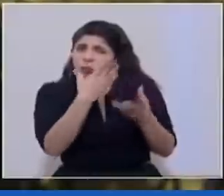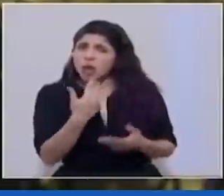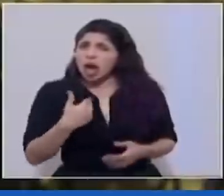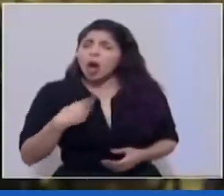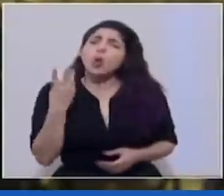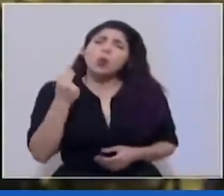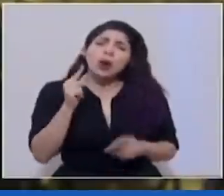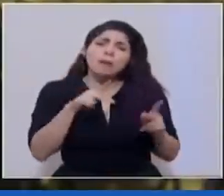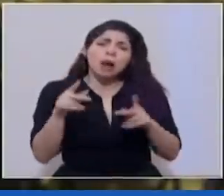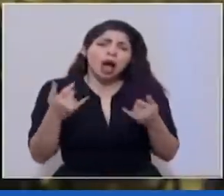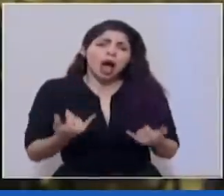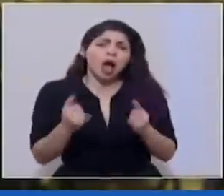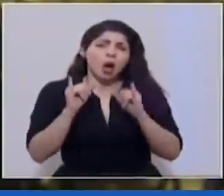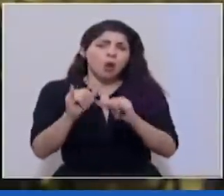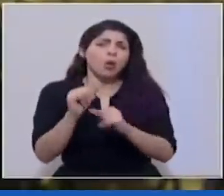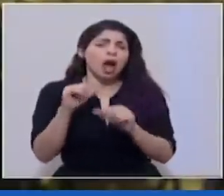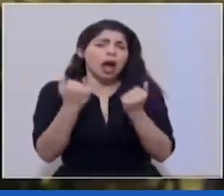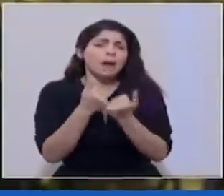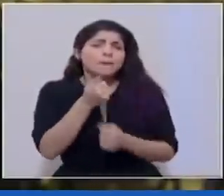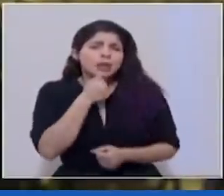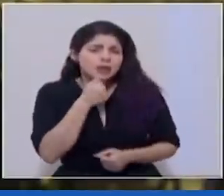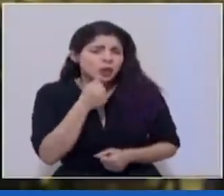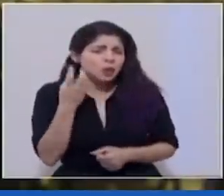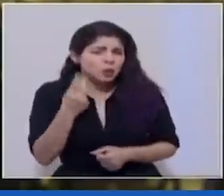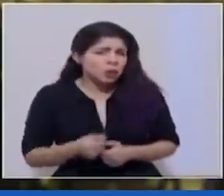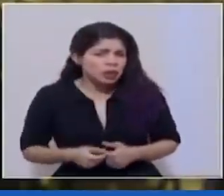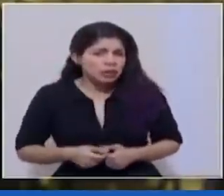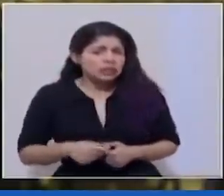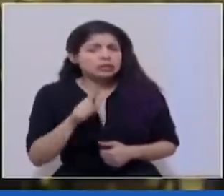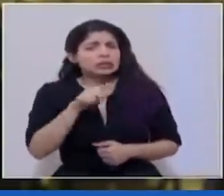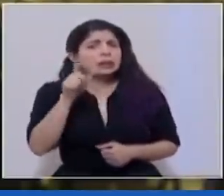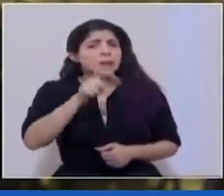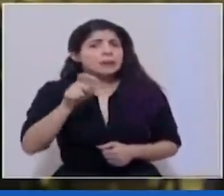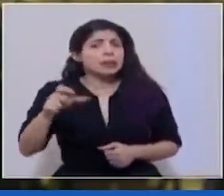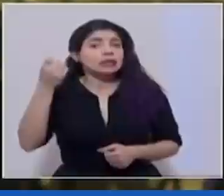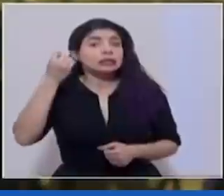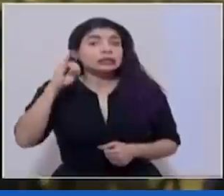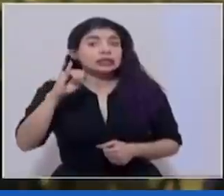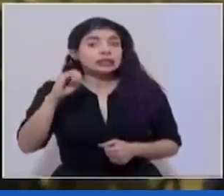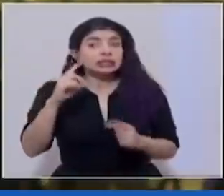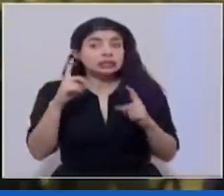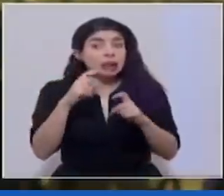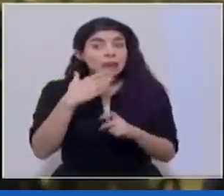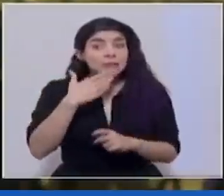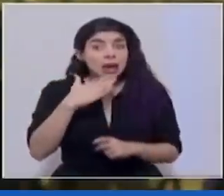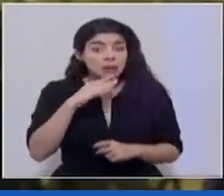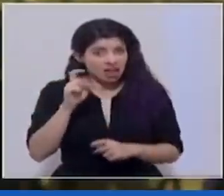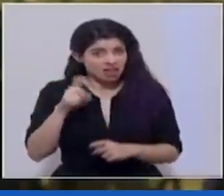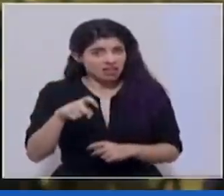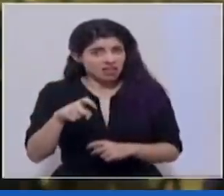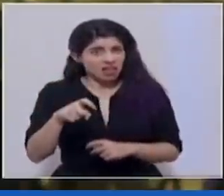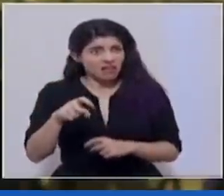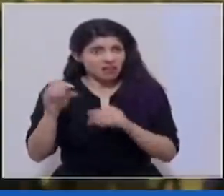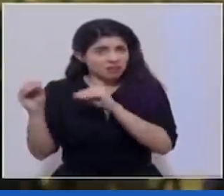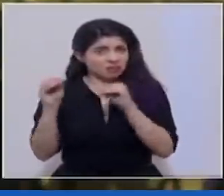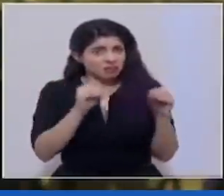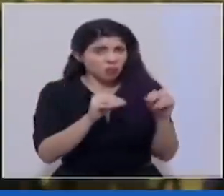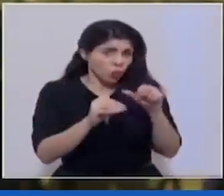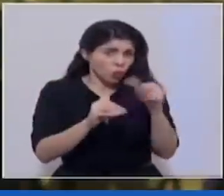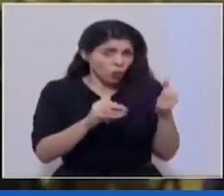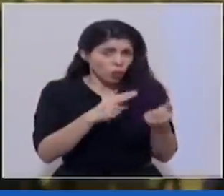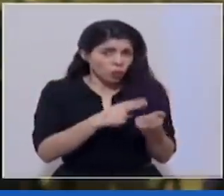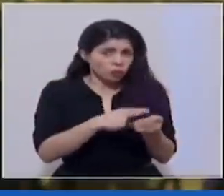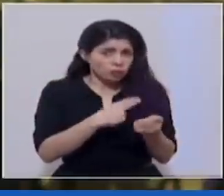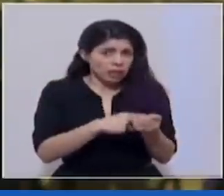cuántas personas están hospitalizadas en el sector privado. Esas personas, en caso de que se compliquen, tienen que ser llevadas a otro centro